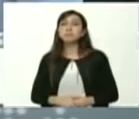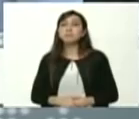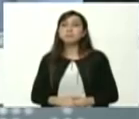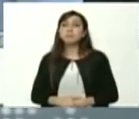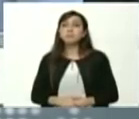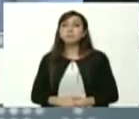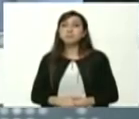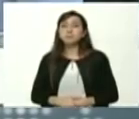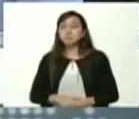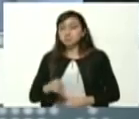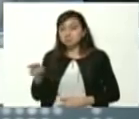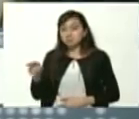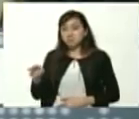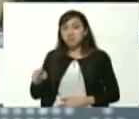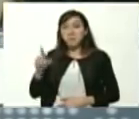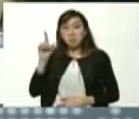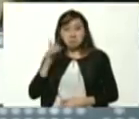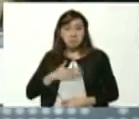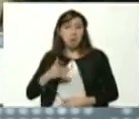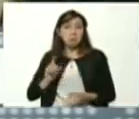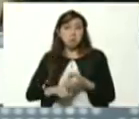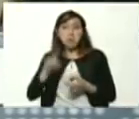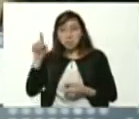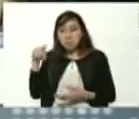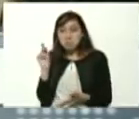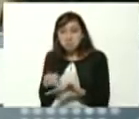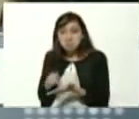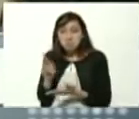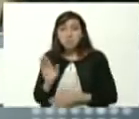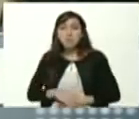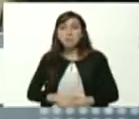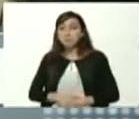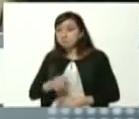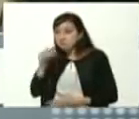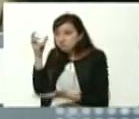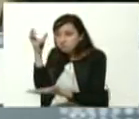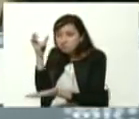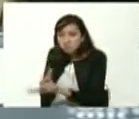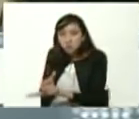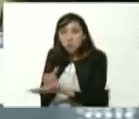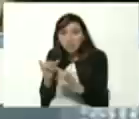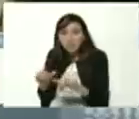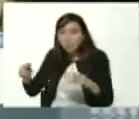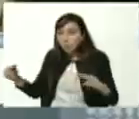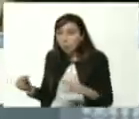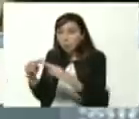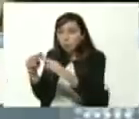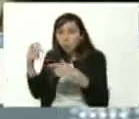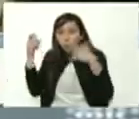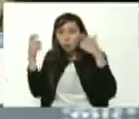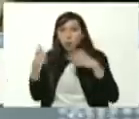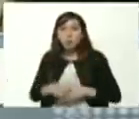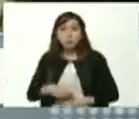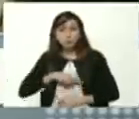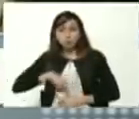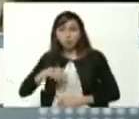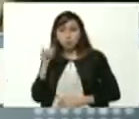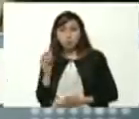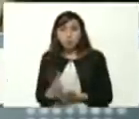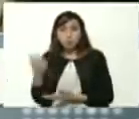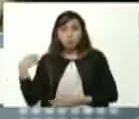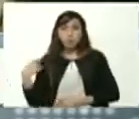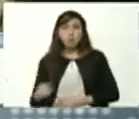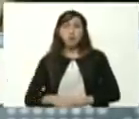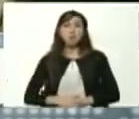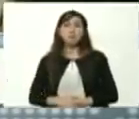ahí estuvo Silvia también Silvia grabó ese encuentro nosotros tenemos los videos de ese encuentro